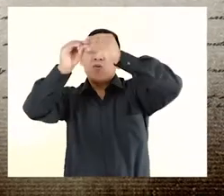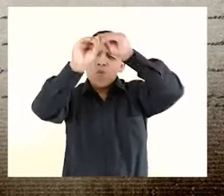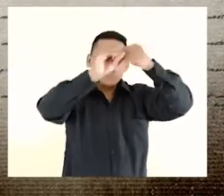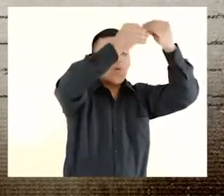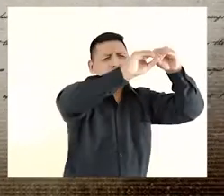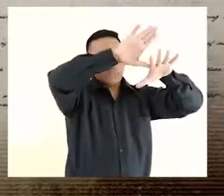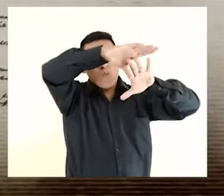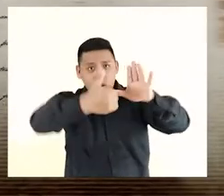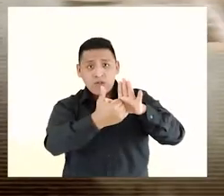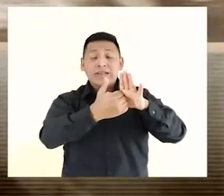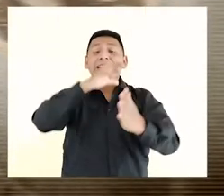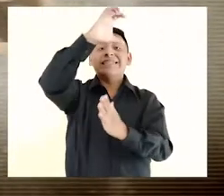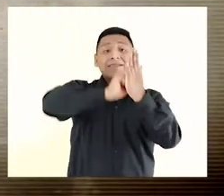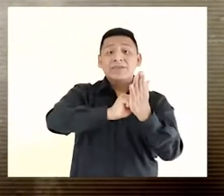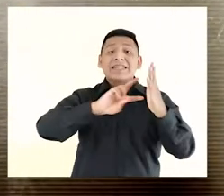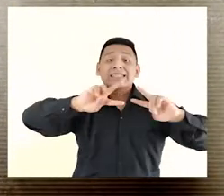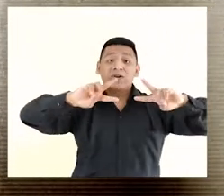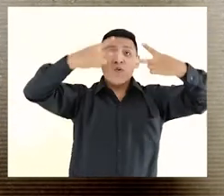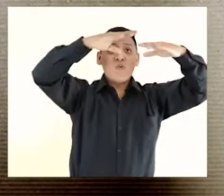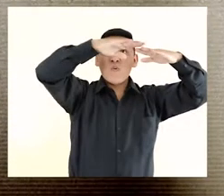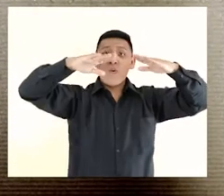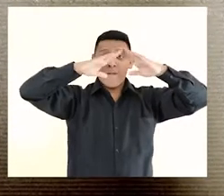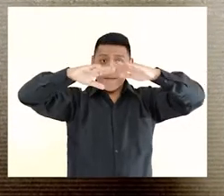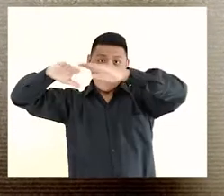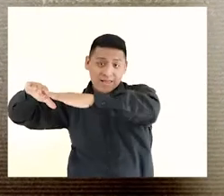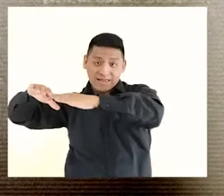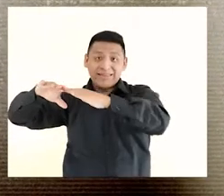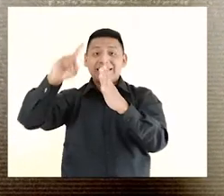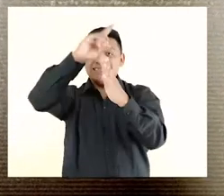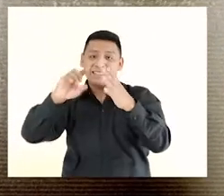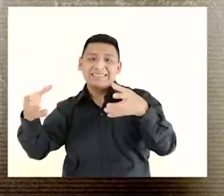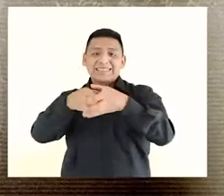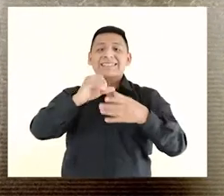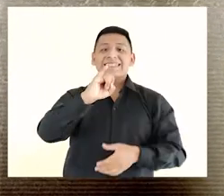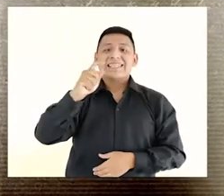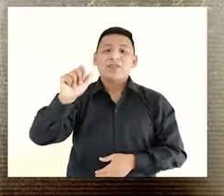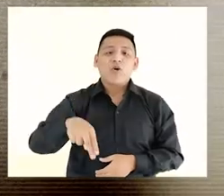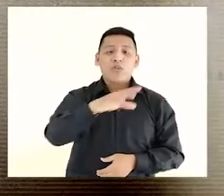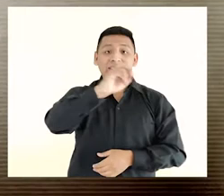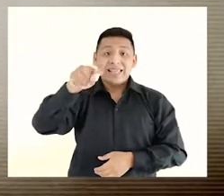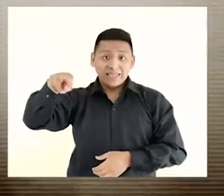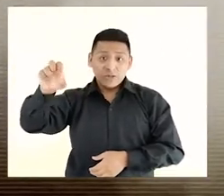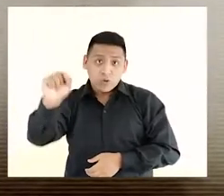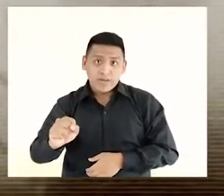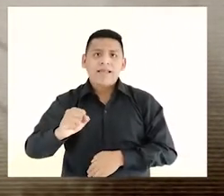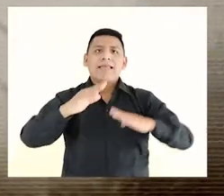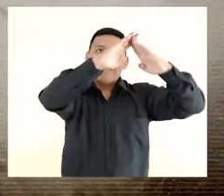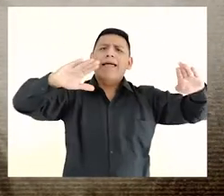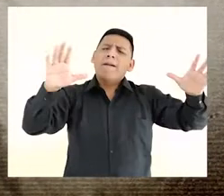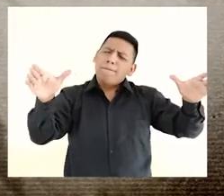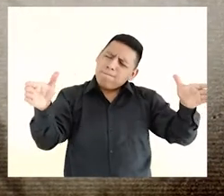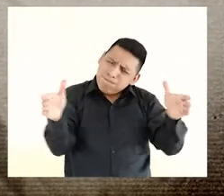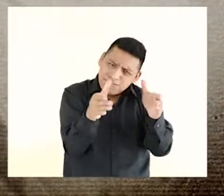muchas refacciones, entre ellas la eliminación del segundo piso y el amoblamiento de estilos Sintong Nisong, el palacio